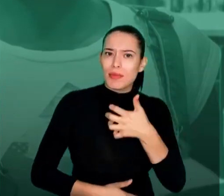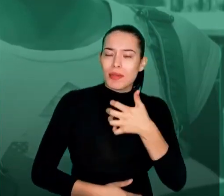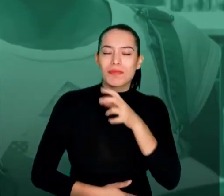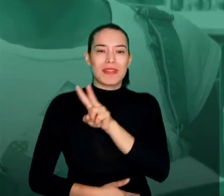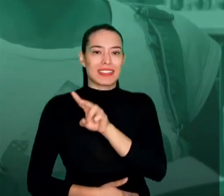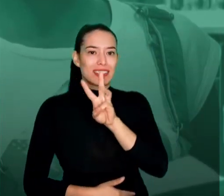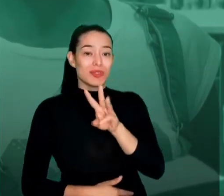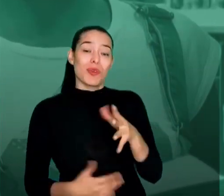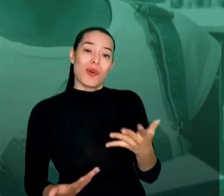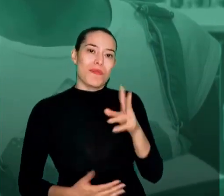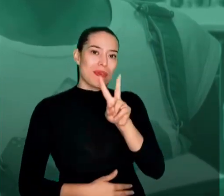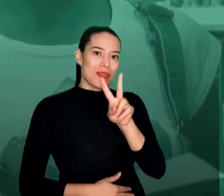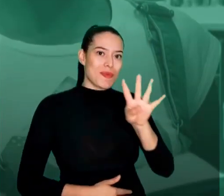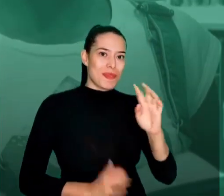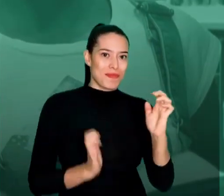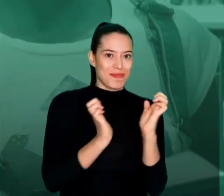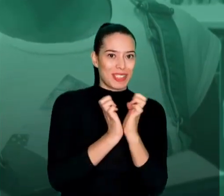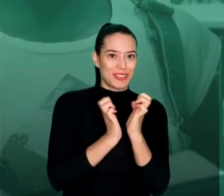y 24 de mayo.